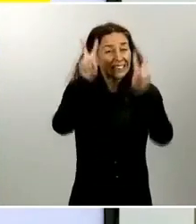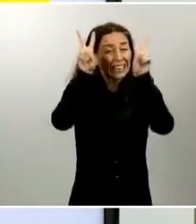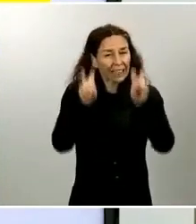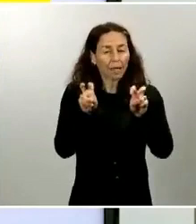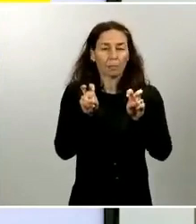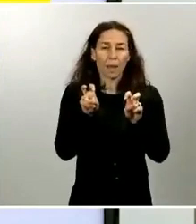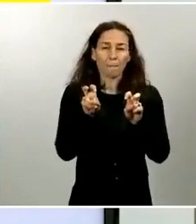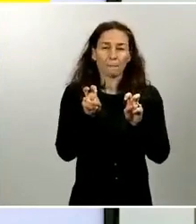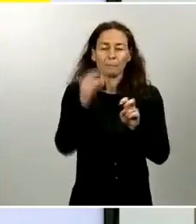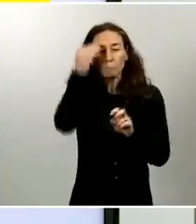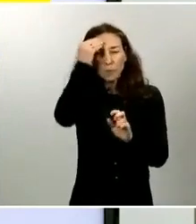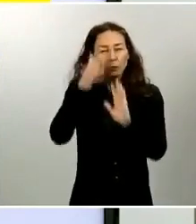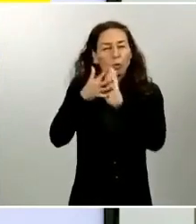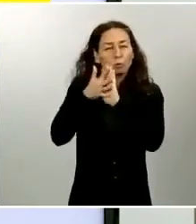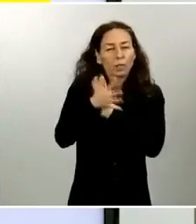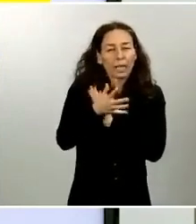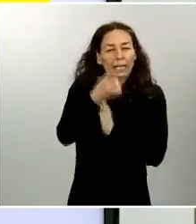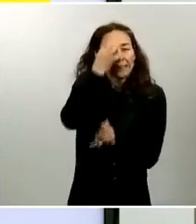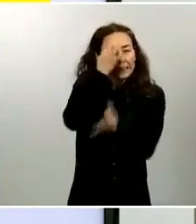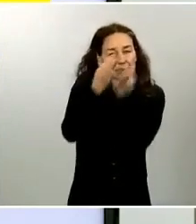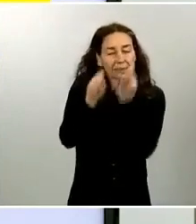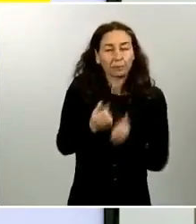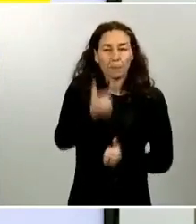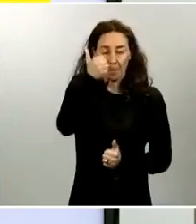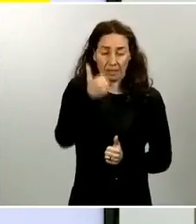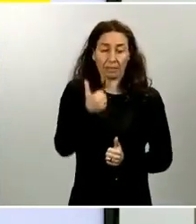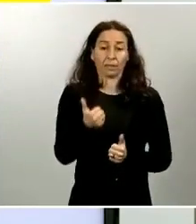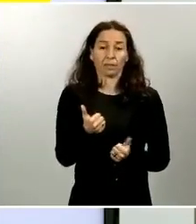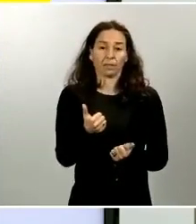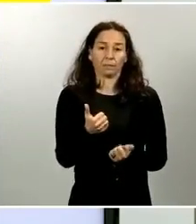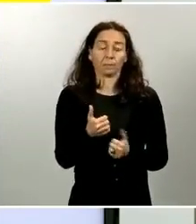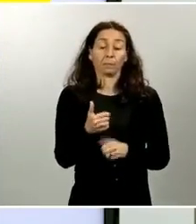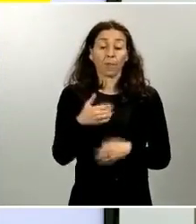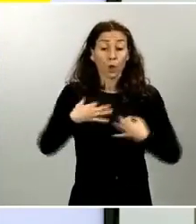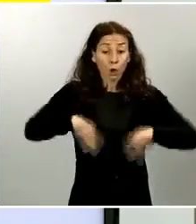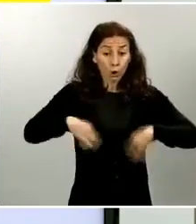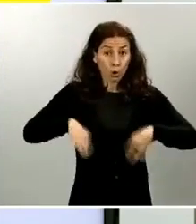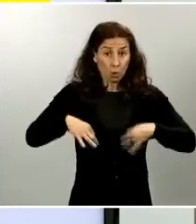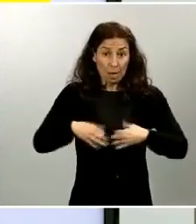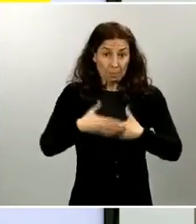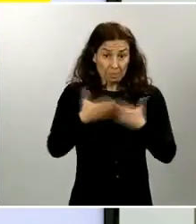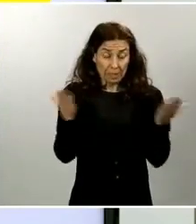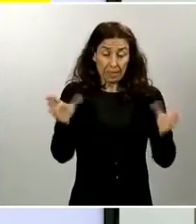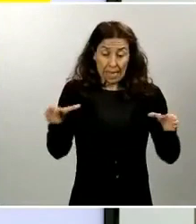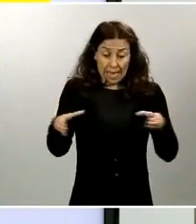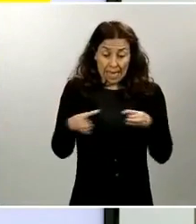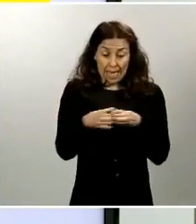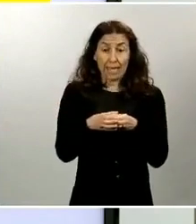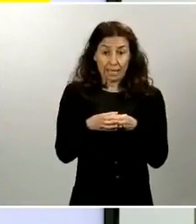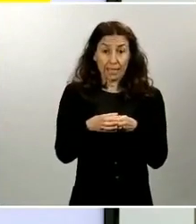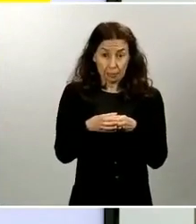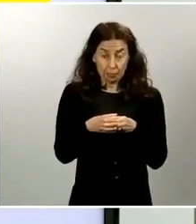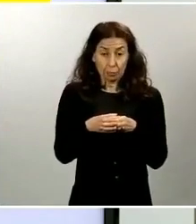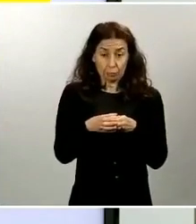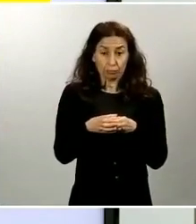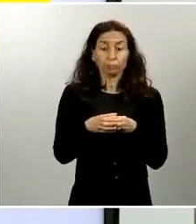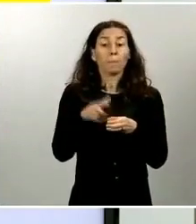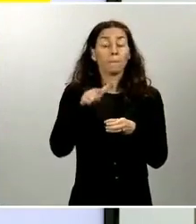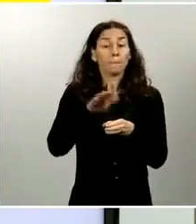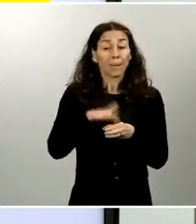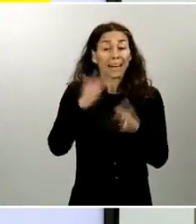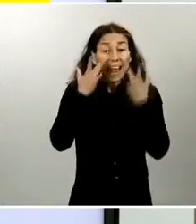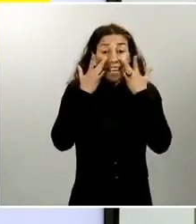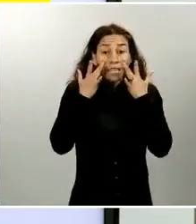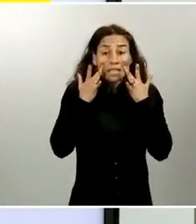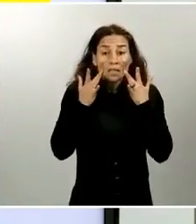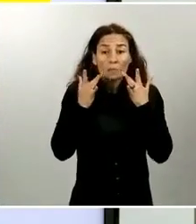son estas operaciones. Quería contarles que, normalmente, el equipo para realizar estas desinfecciones, un